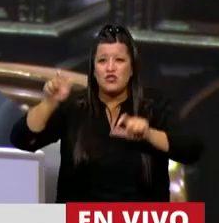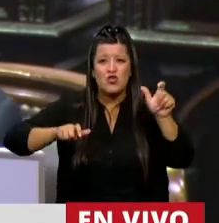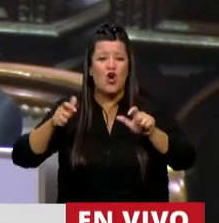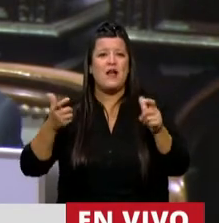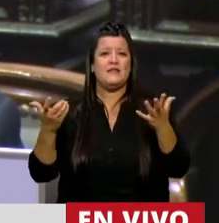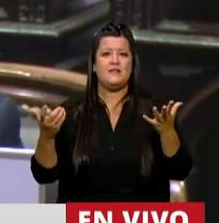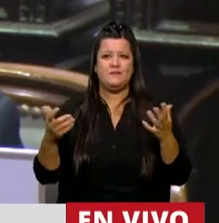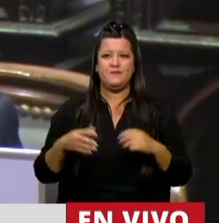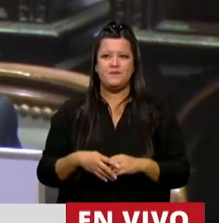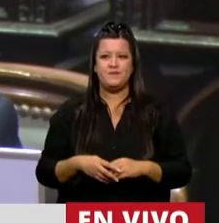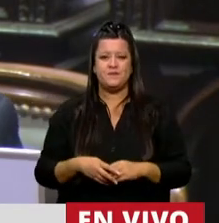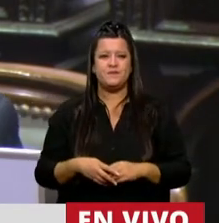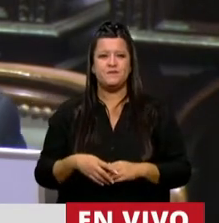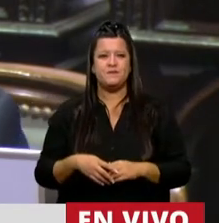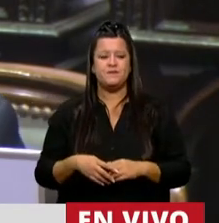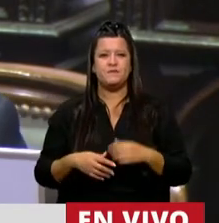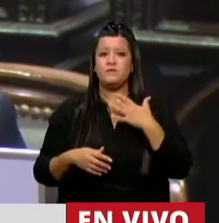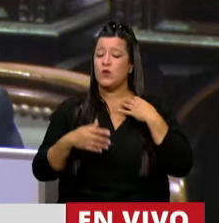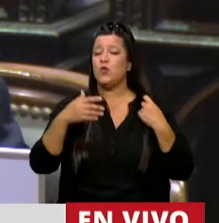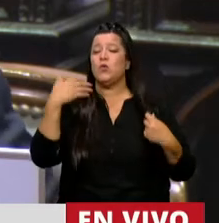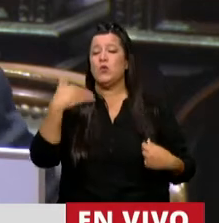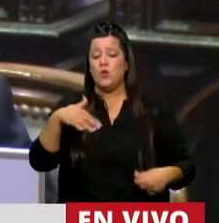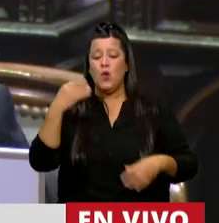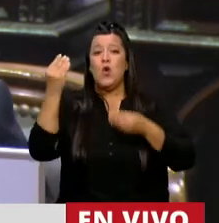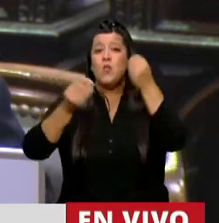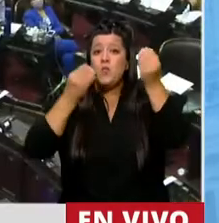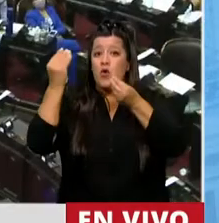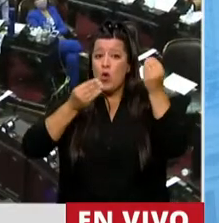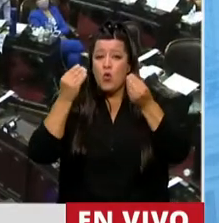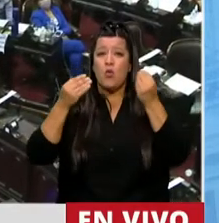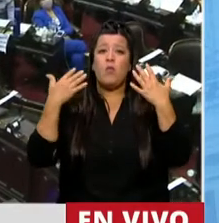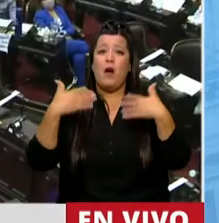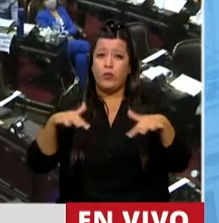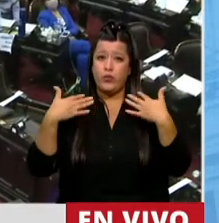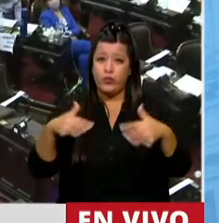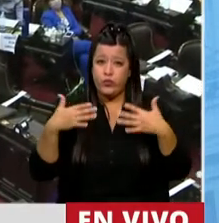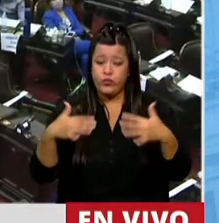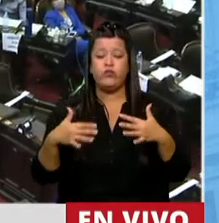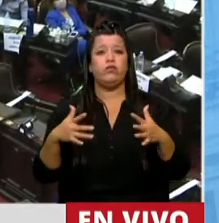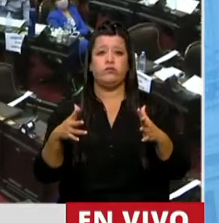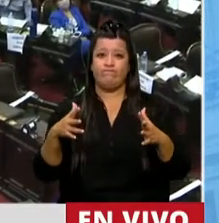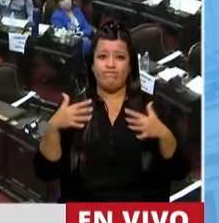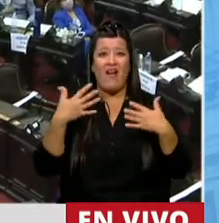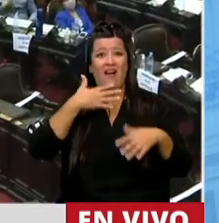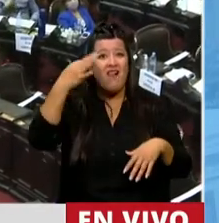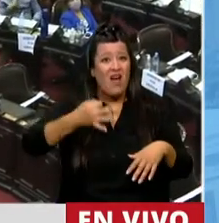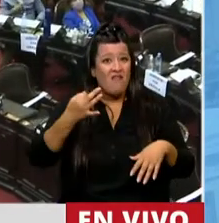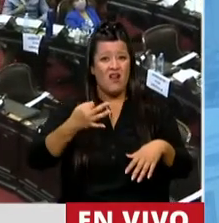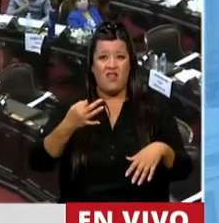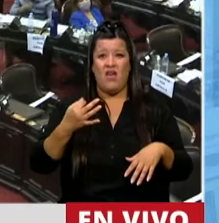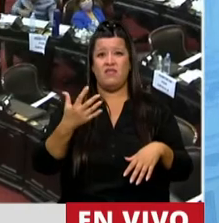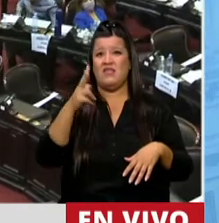preocupante a niveles pocas veces vistos en los últimos